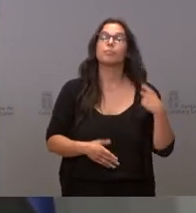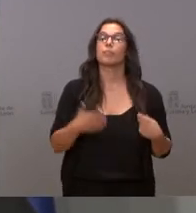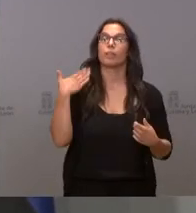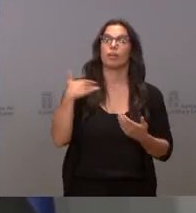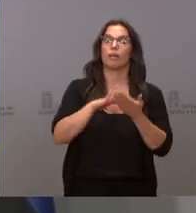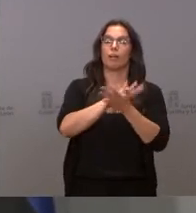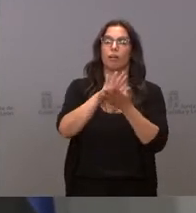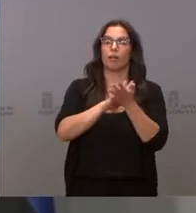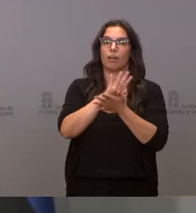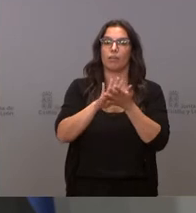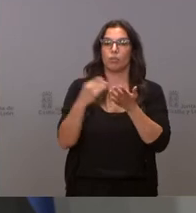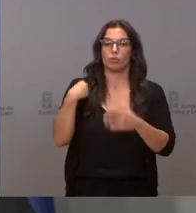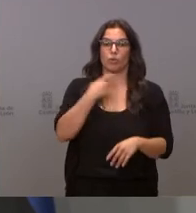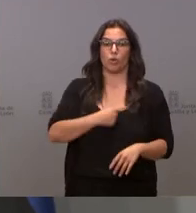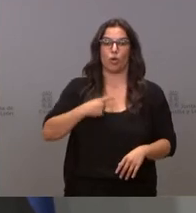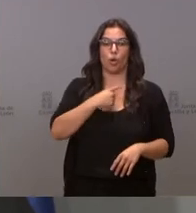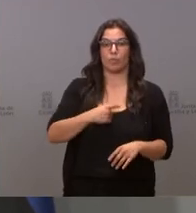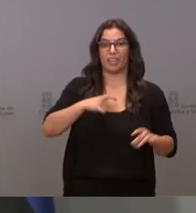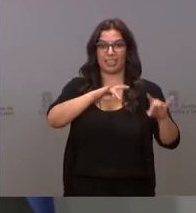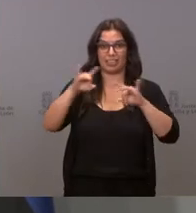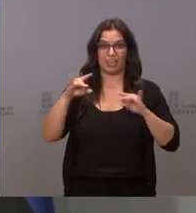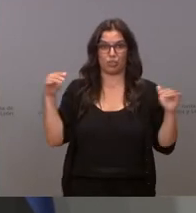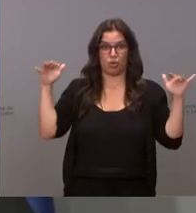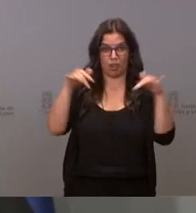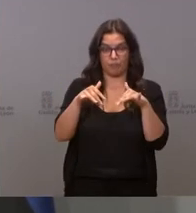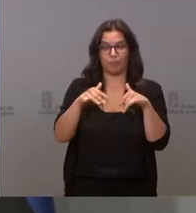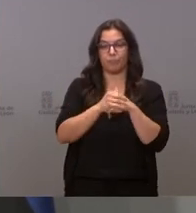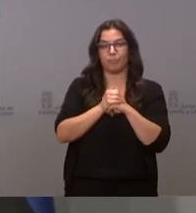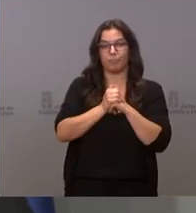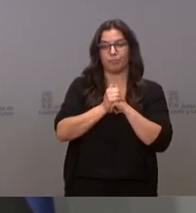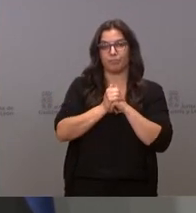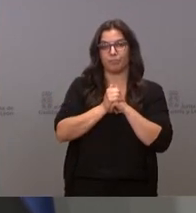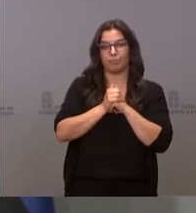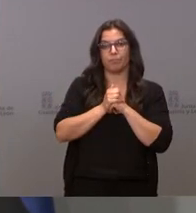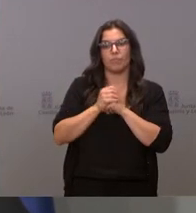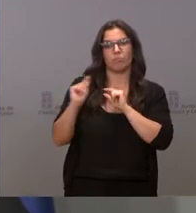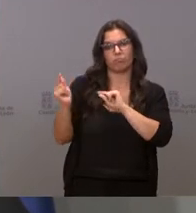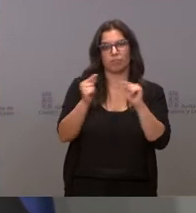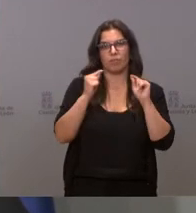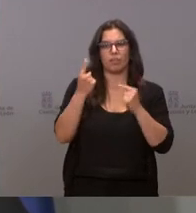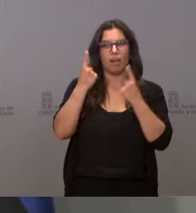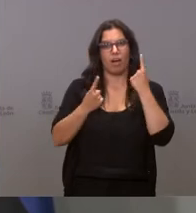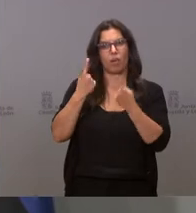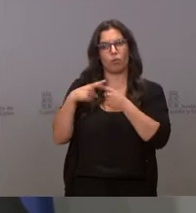en el Comité Interterritorial. Hay algunas cosas que queremos remarcar